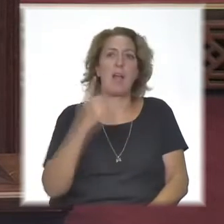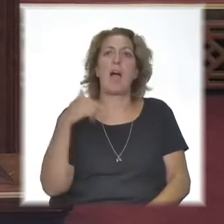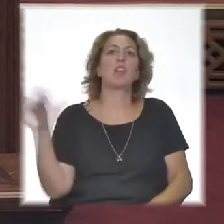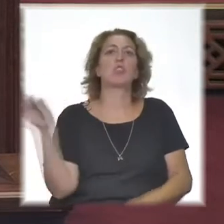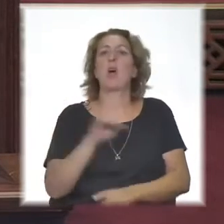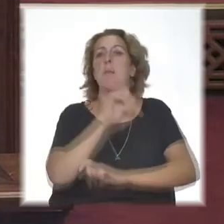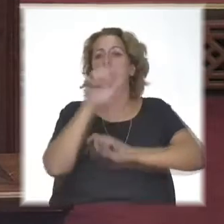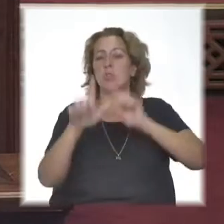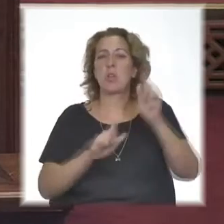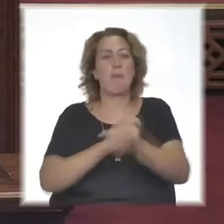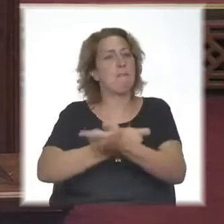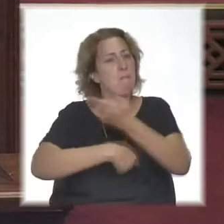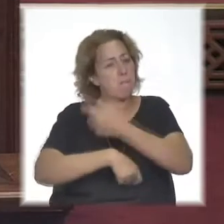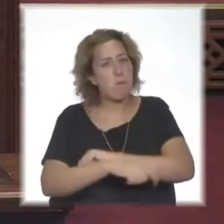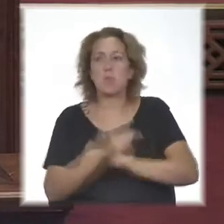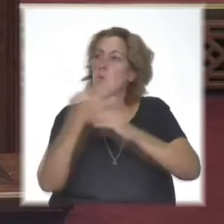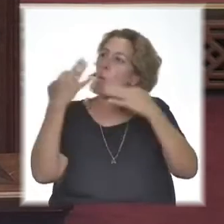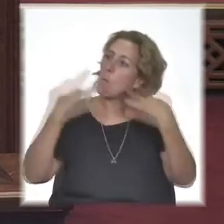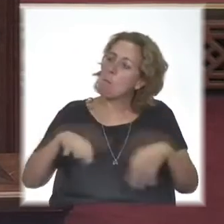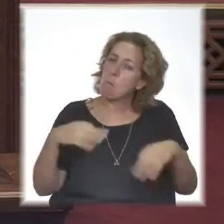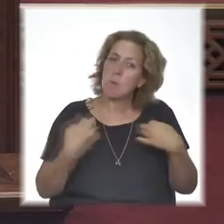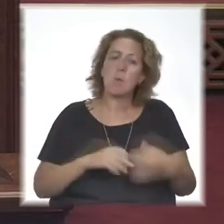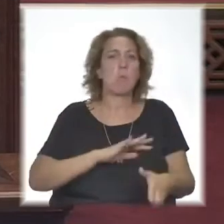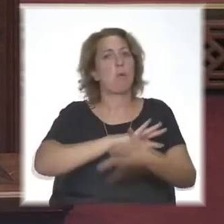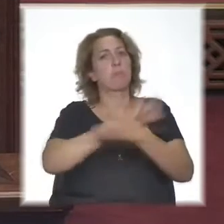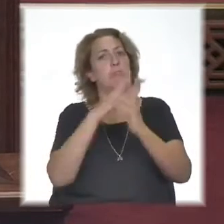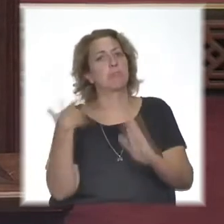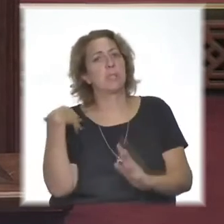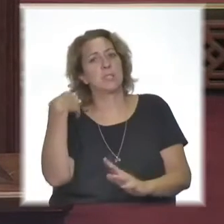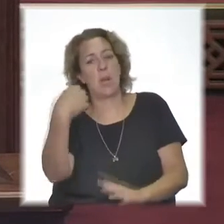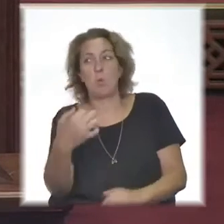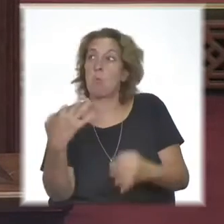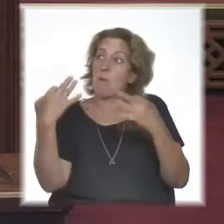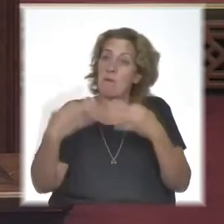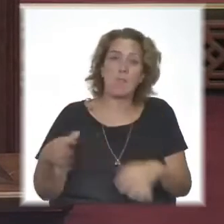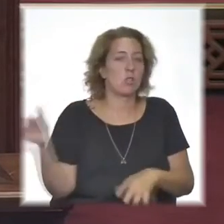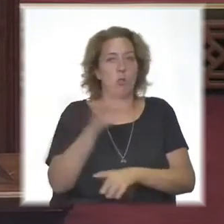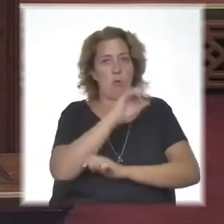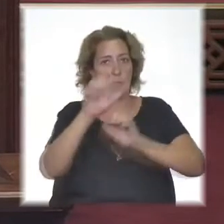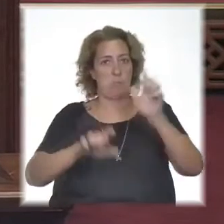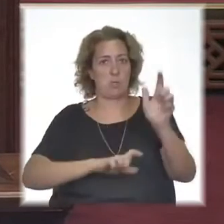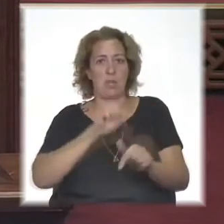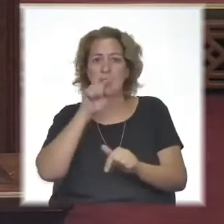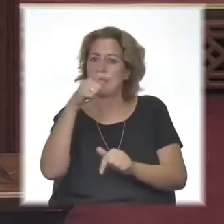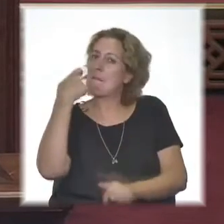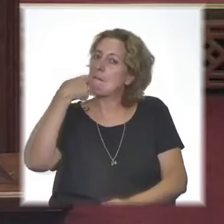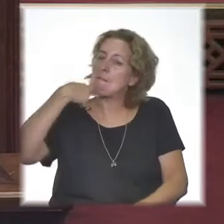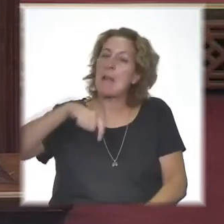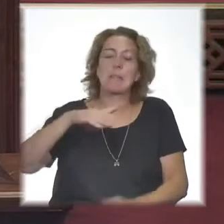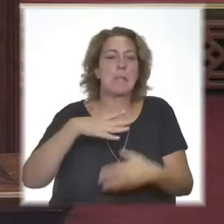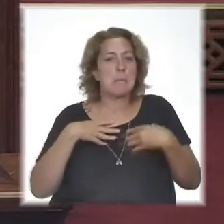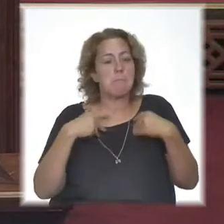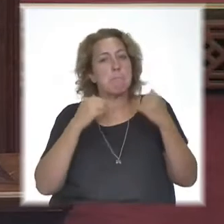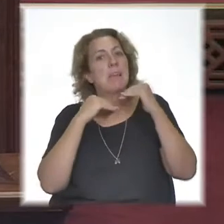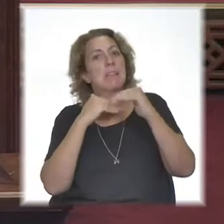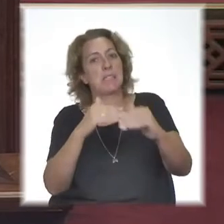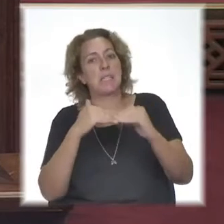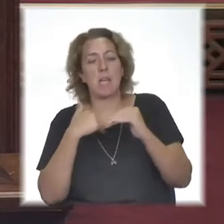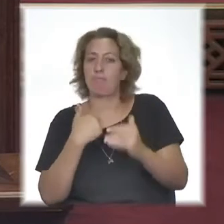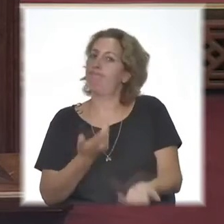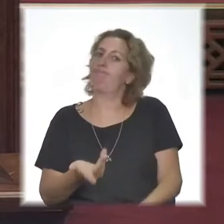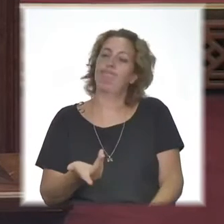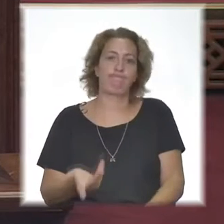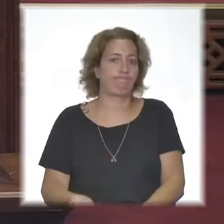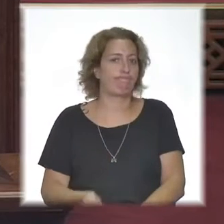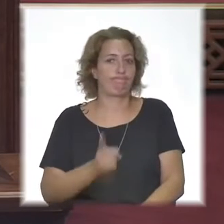con mucho esfuerzo cumplimos con las medidas sanitarias por el bien de toda la población. Realmente esa falta de empatía deja mucho que